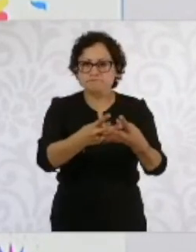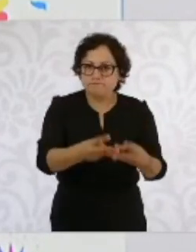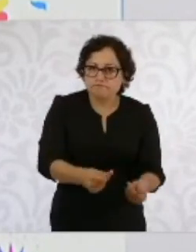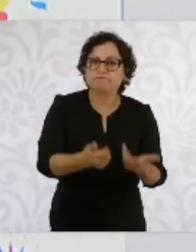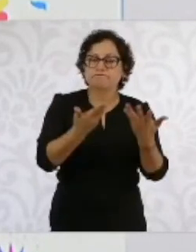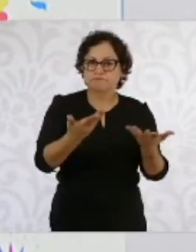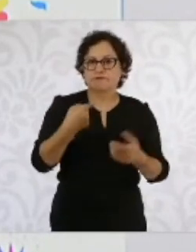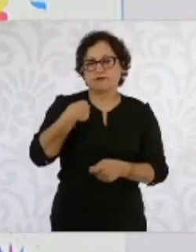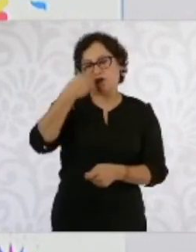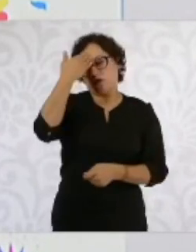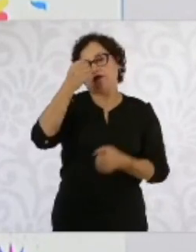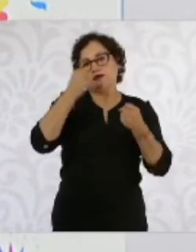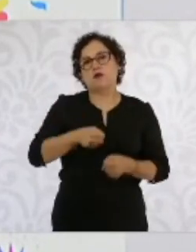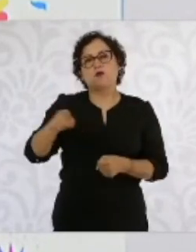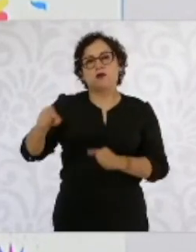Martí estoy segura que lo va a revisar. Gracias, presidente.